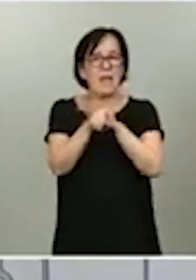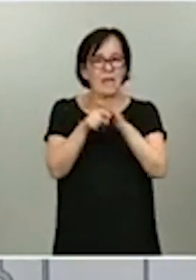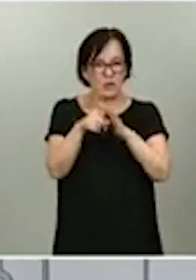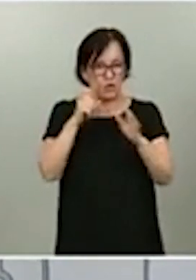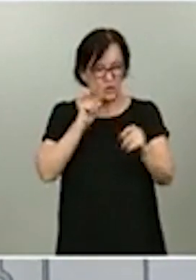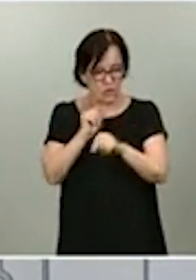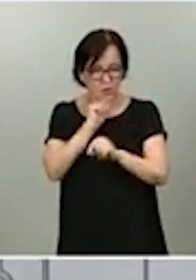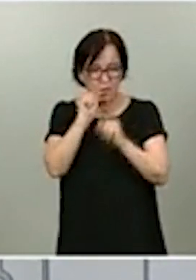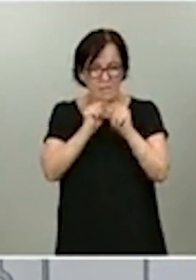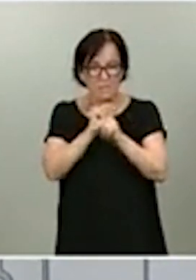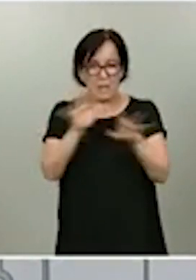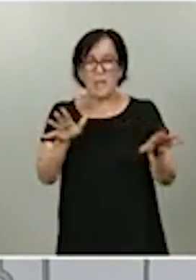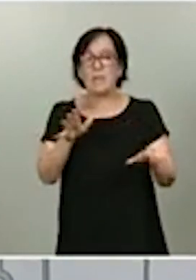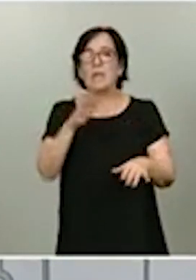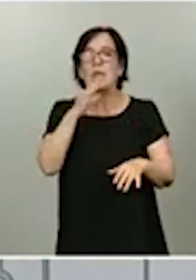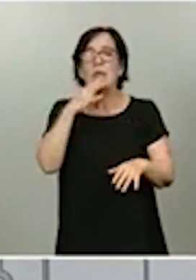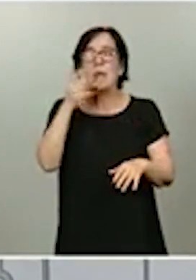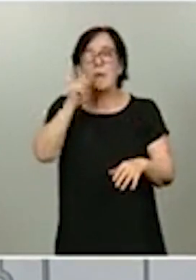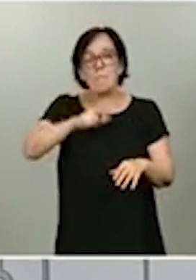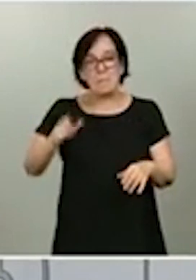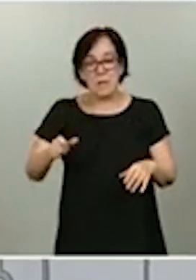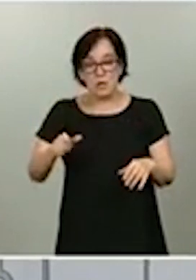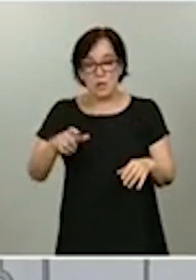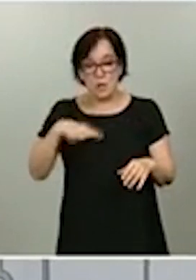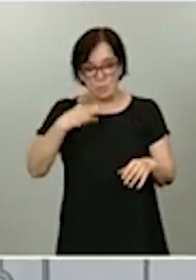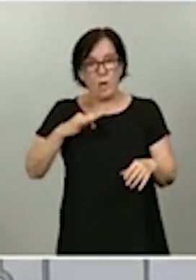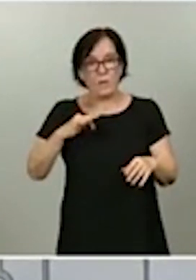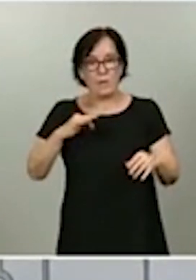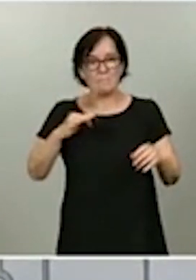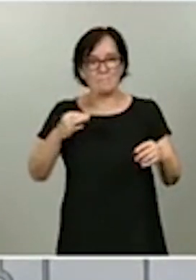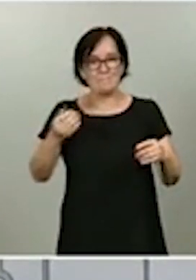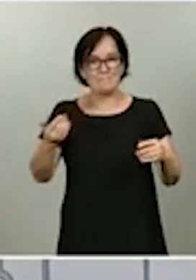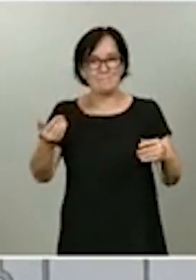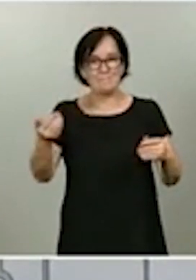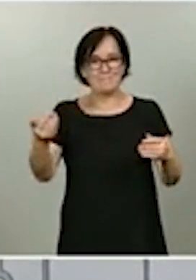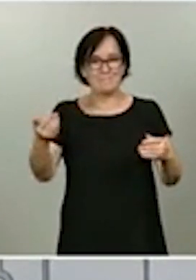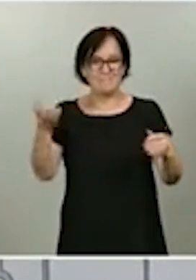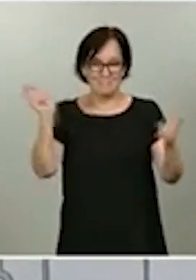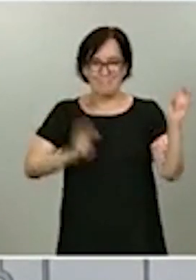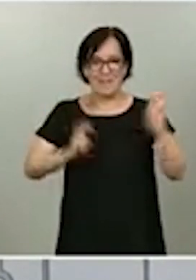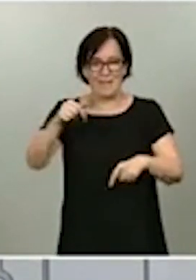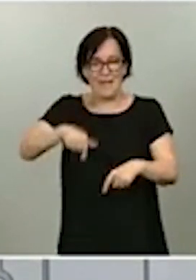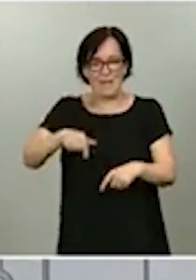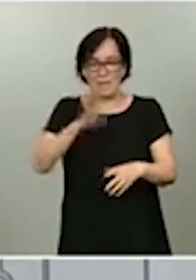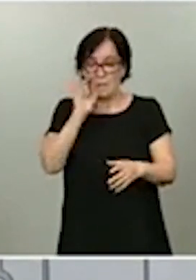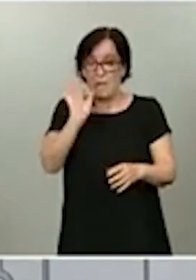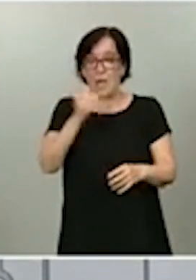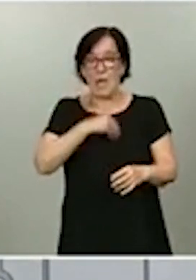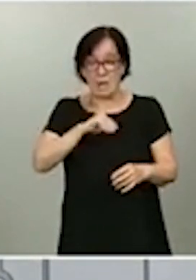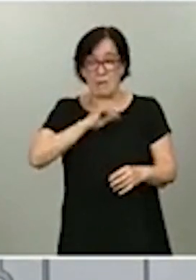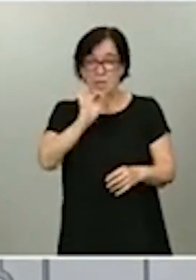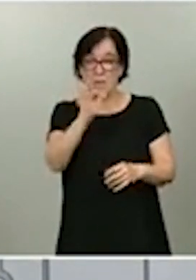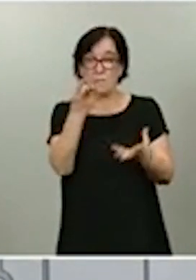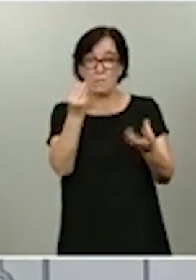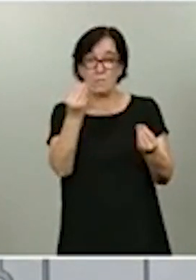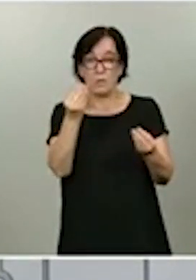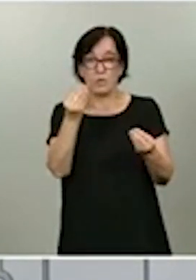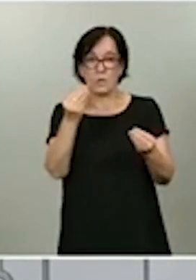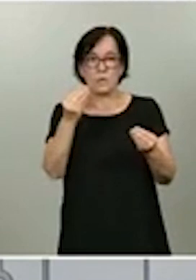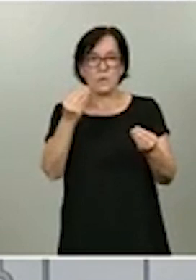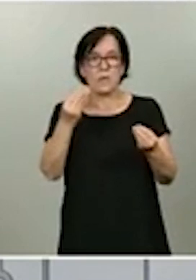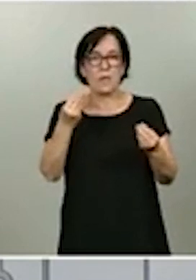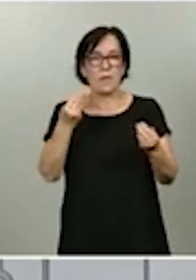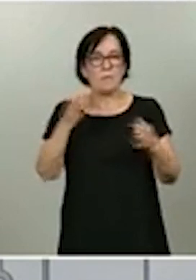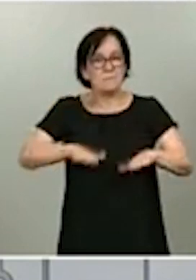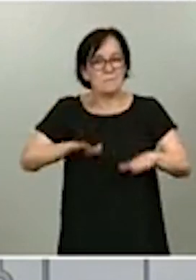las personas que pueden venir. Lo que pasa es que es cierto que España tiene muchísimas personas residentes en España,